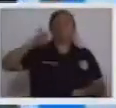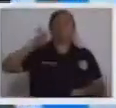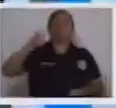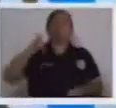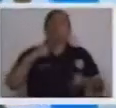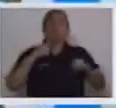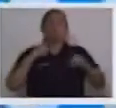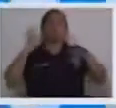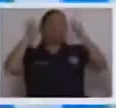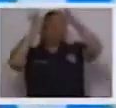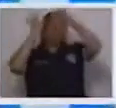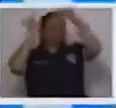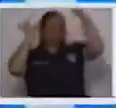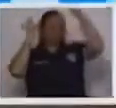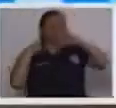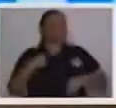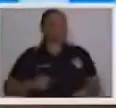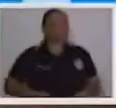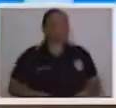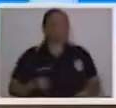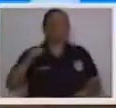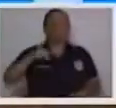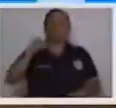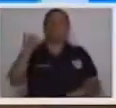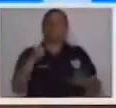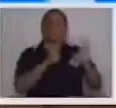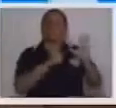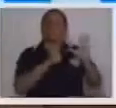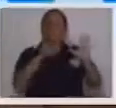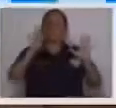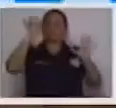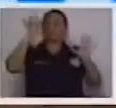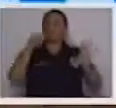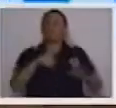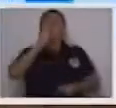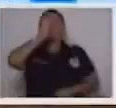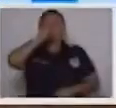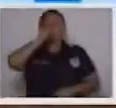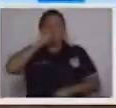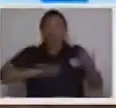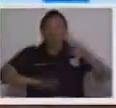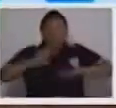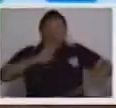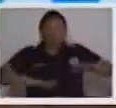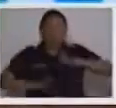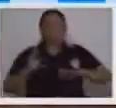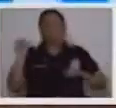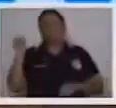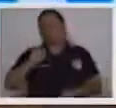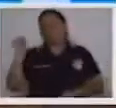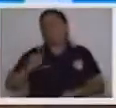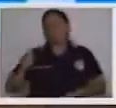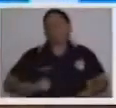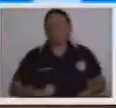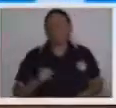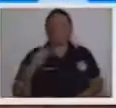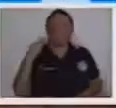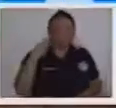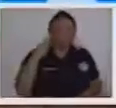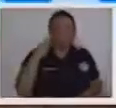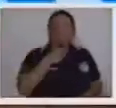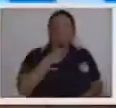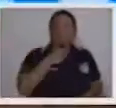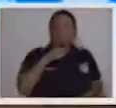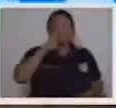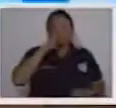gatita. Ajá. Y ahora, pongámosle otro. Vamos con un pato. Un pato. Me parece muy bien. A las mamás suelen